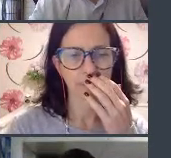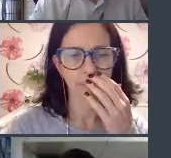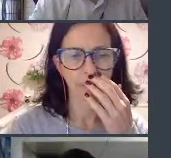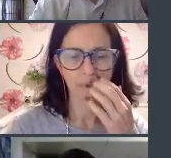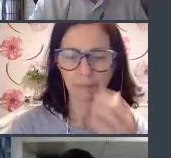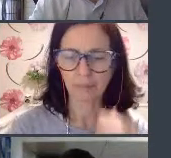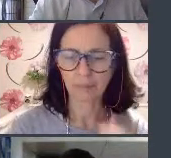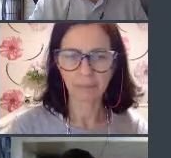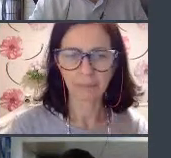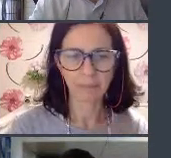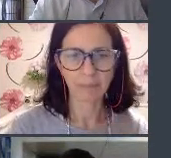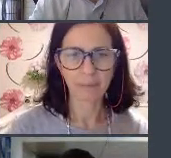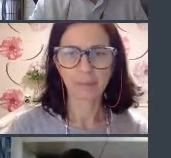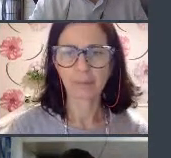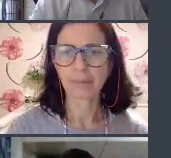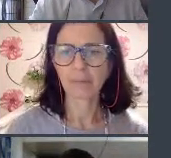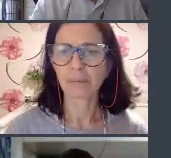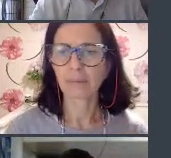Por favor, ¿me dice cuando ya esté?